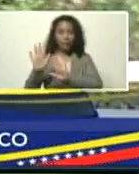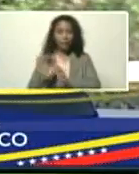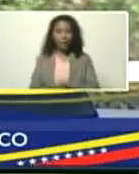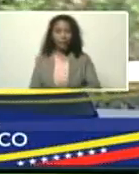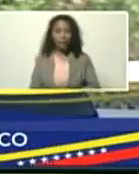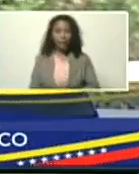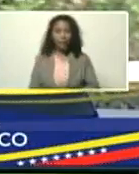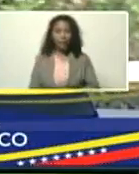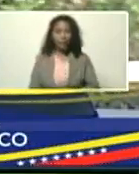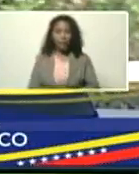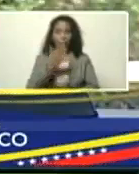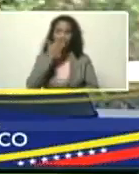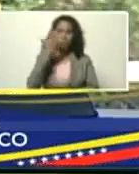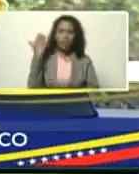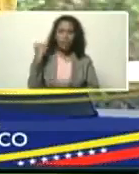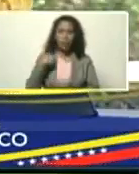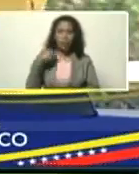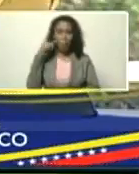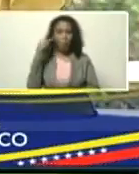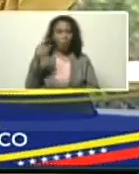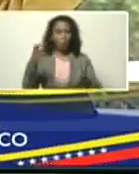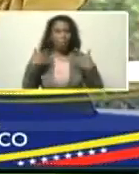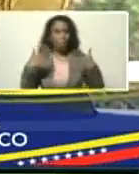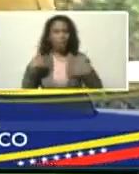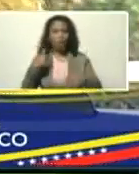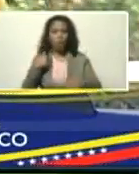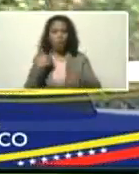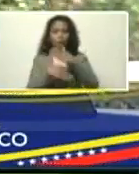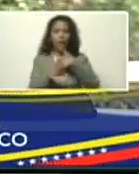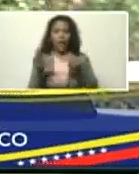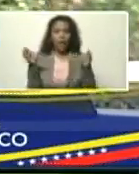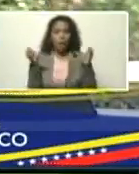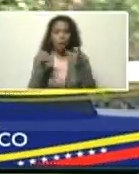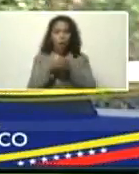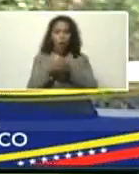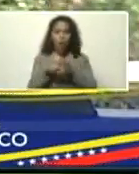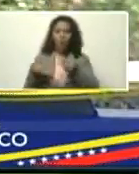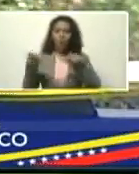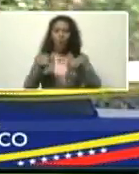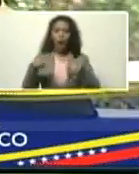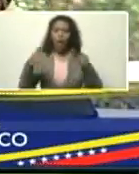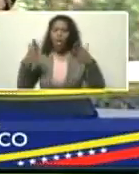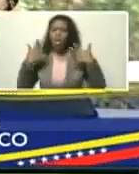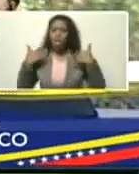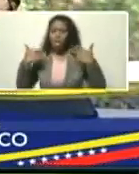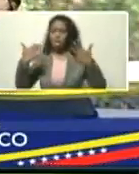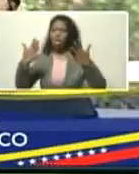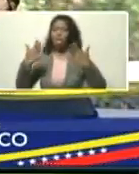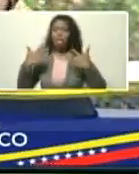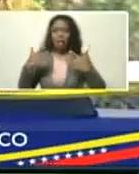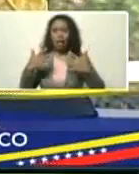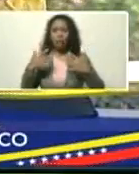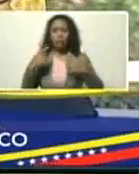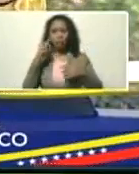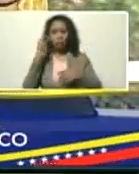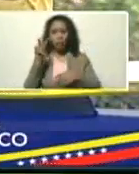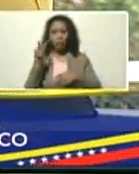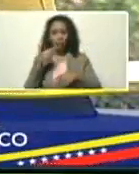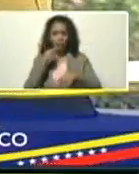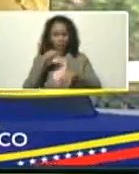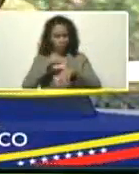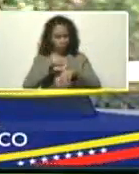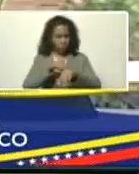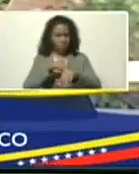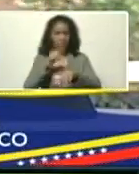en estos días, yo estaba alarmado, porque salí de una reunión, en un lugar fresco, así como este, y marcaba la